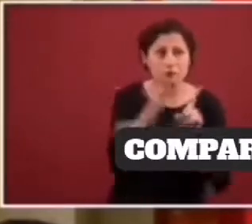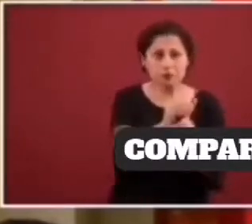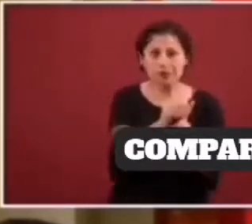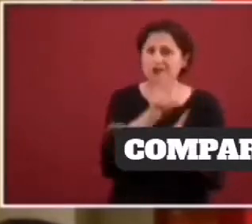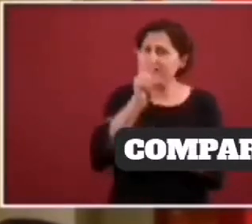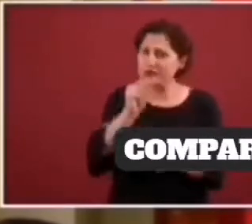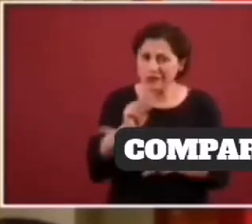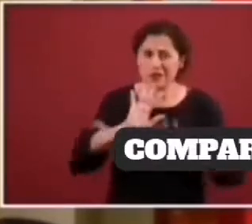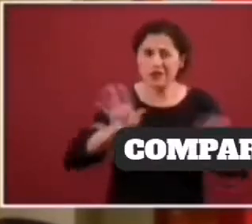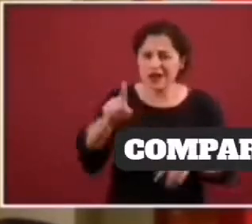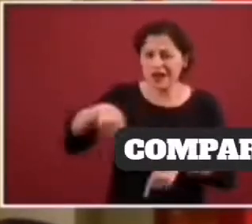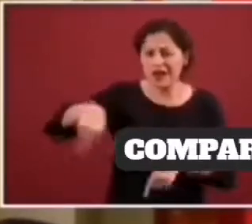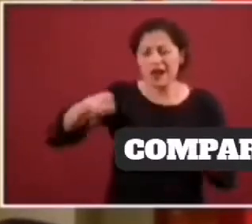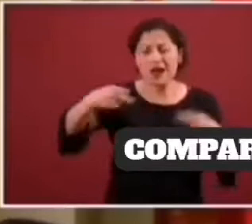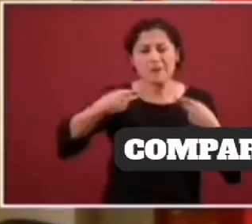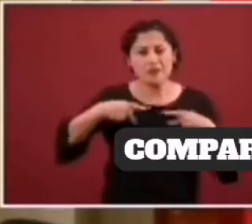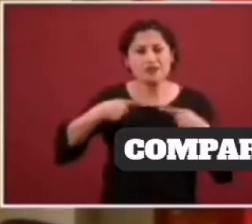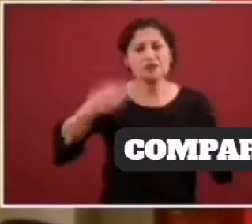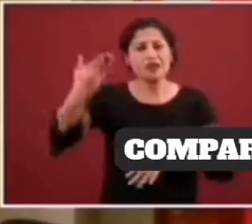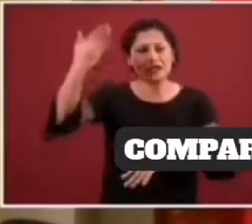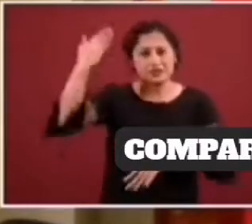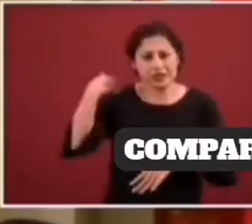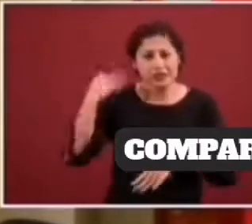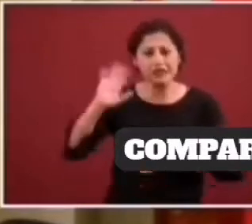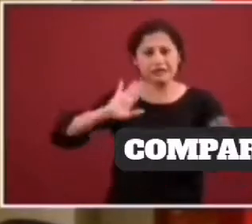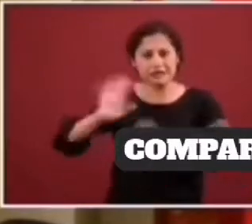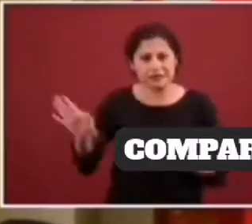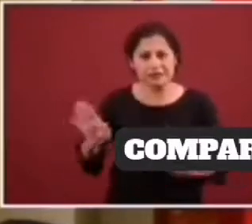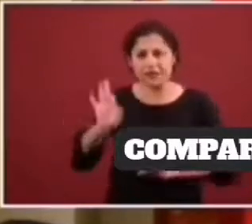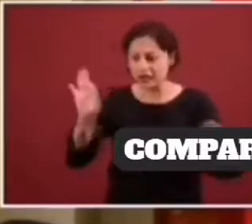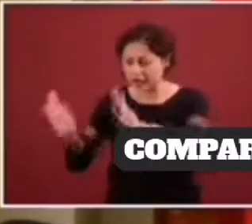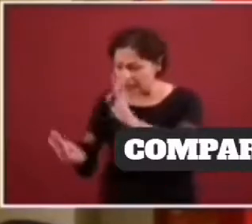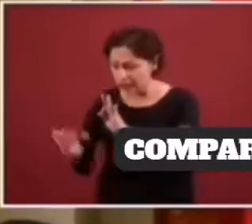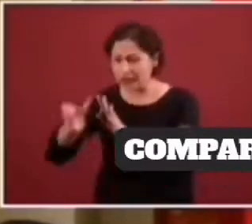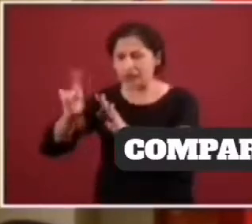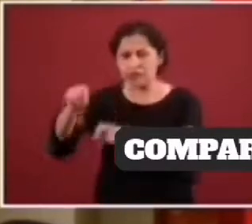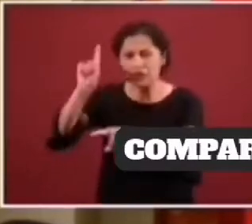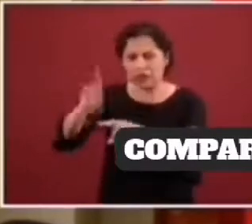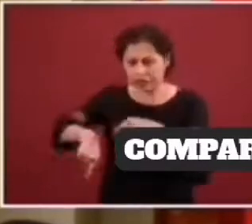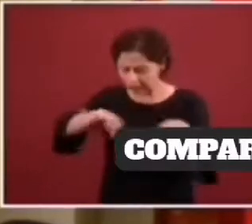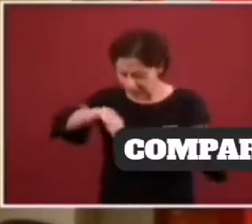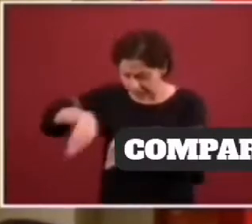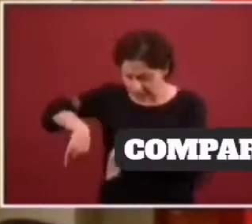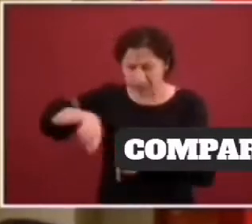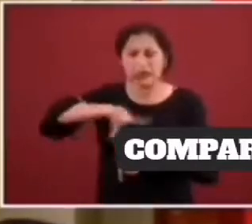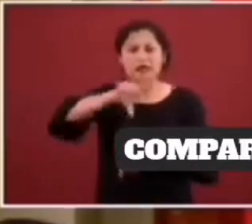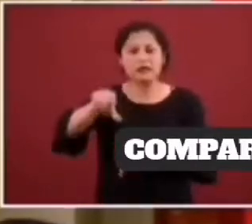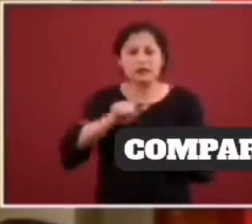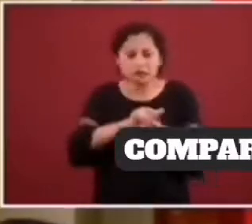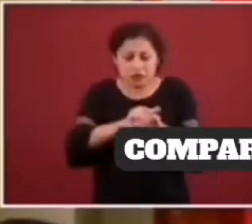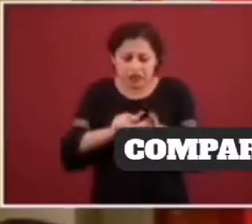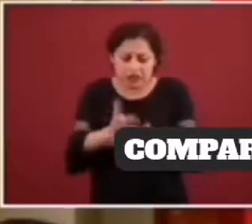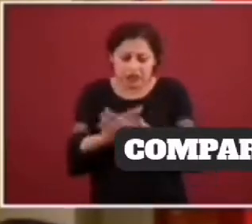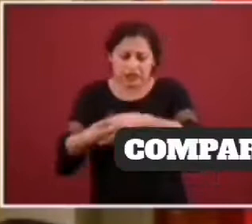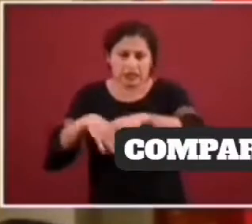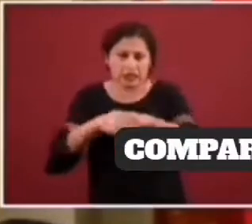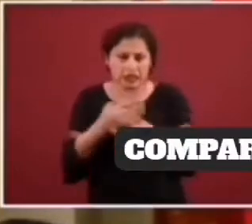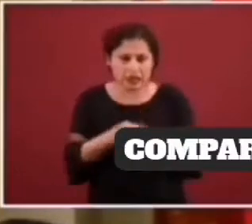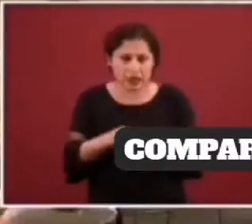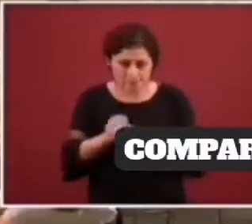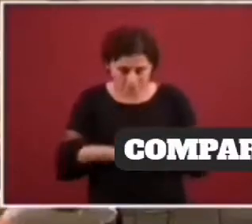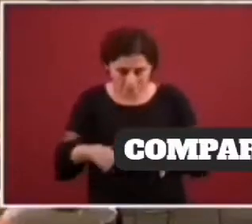de manos, ya sea con agua y jabón o con solución base a alcohol, que incluso debe tener un porcentaje mayor al